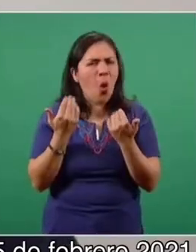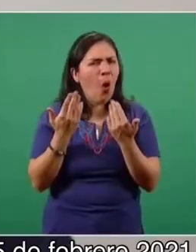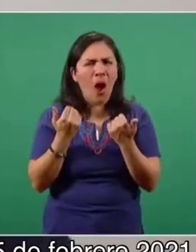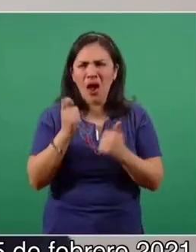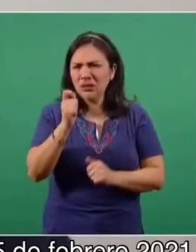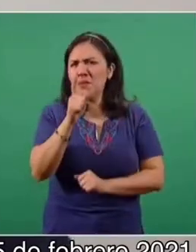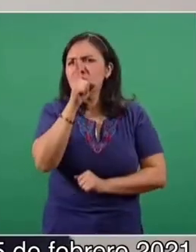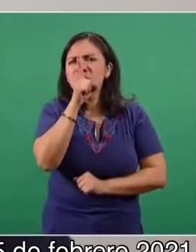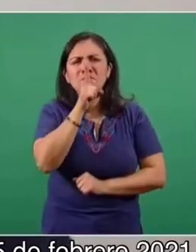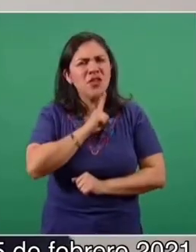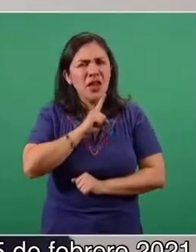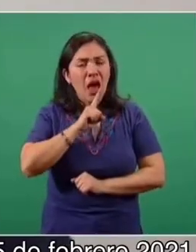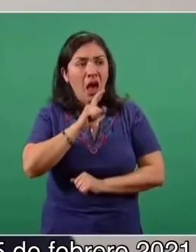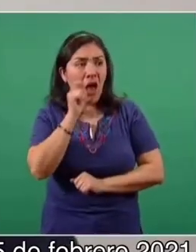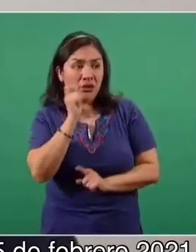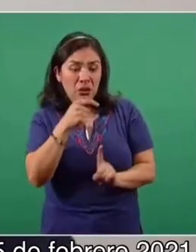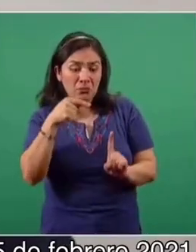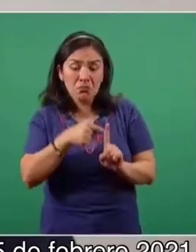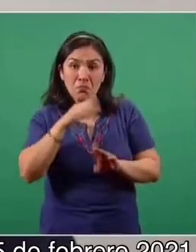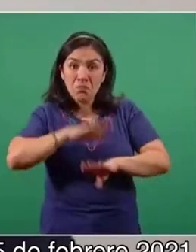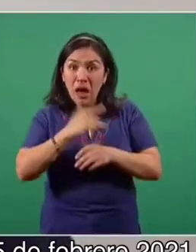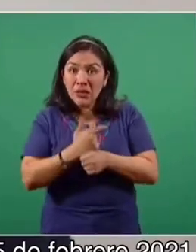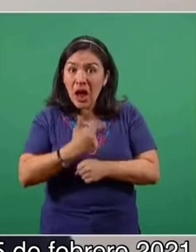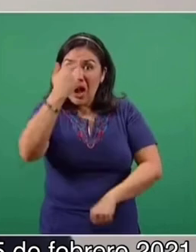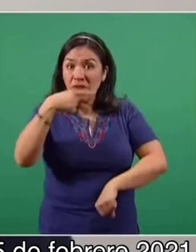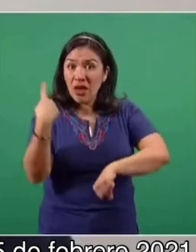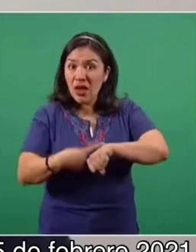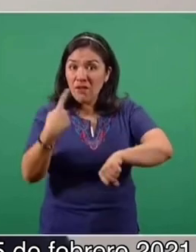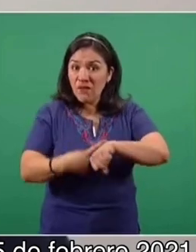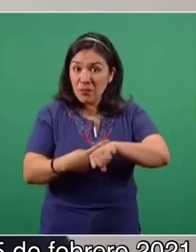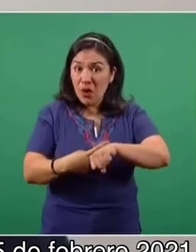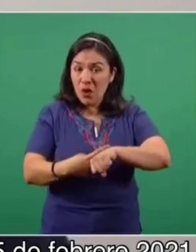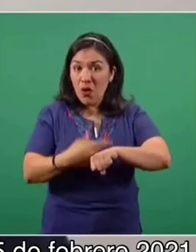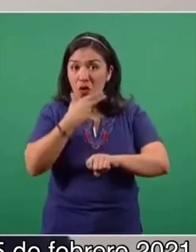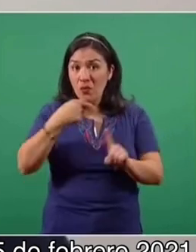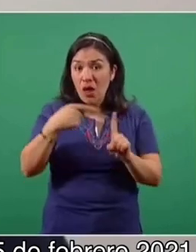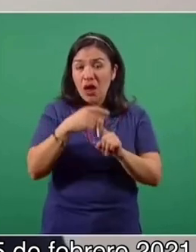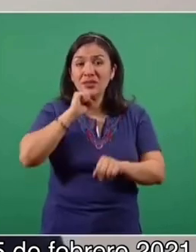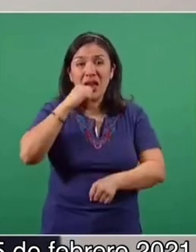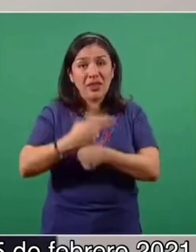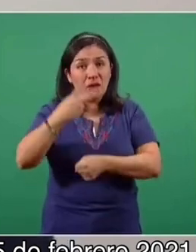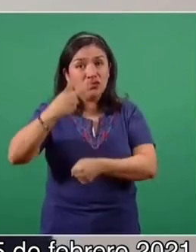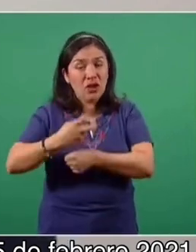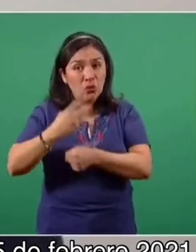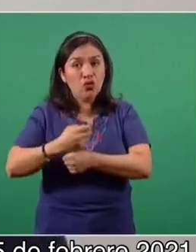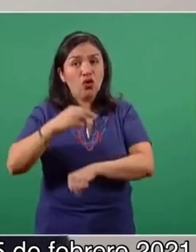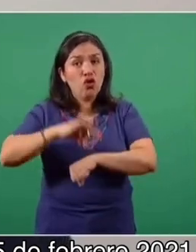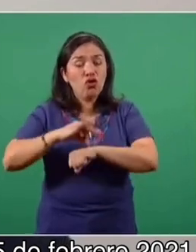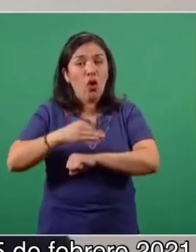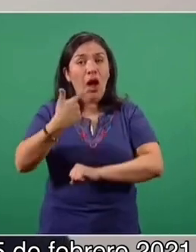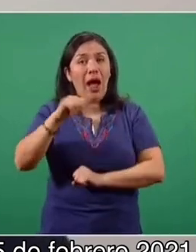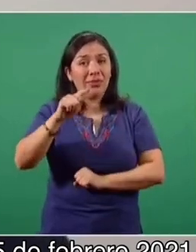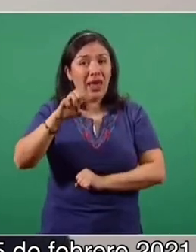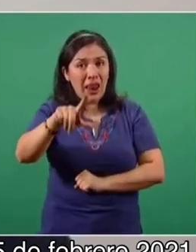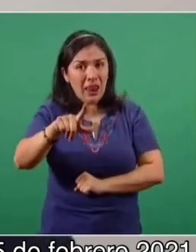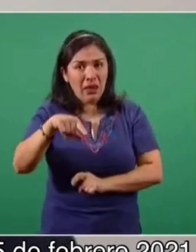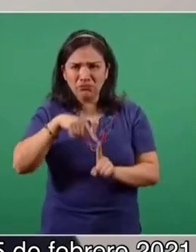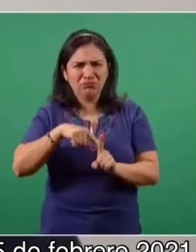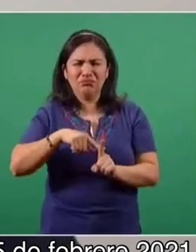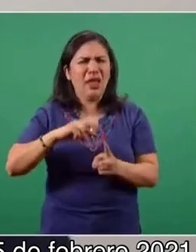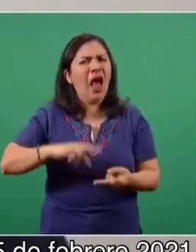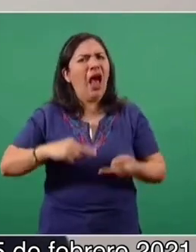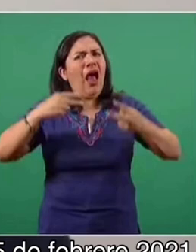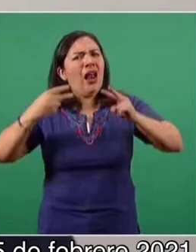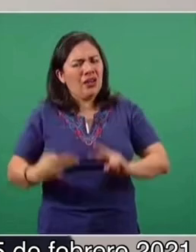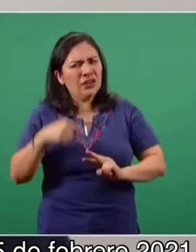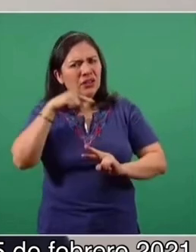es mentira, no hay ningún tipo de agravamiento del subsecretario de Prevención y Promoción de la Salud, del doctor Hugo López-Gatell, al revés,